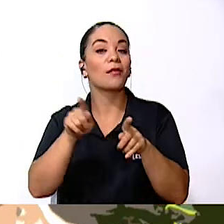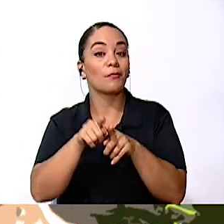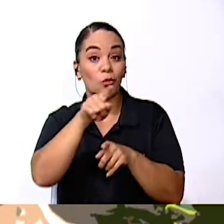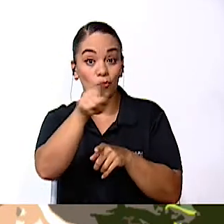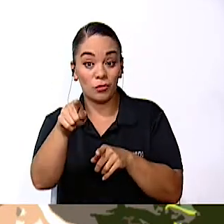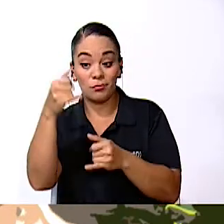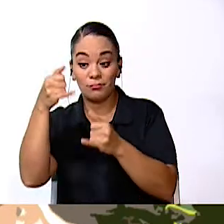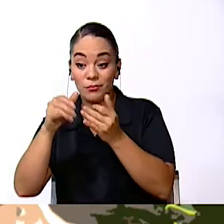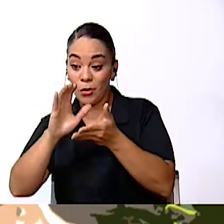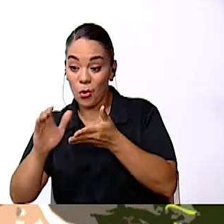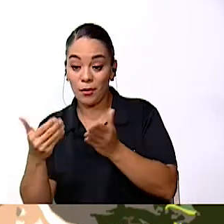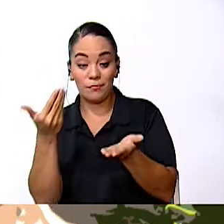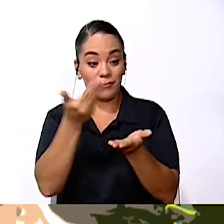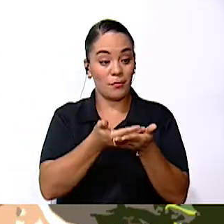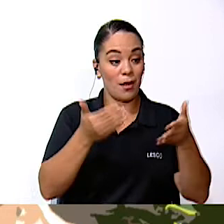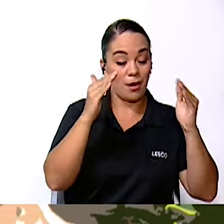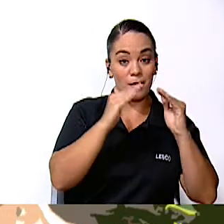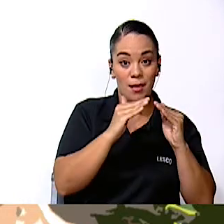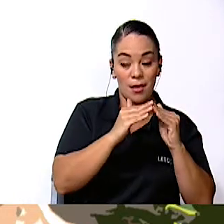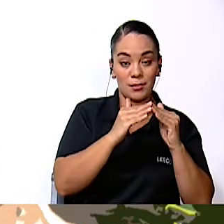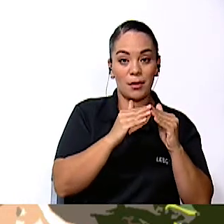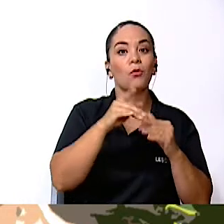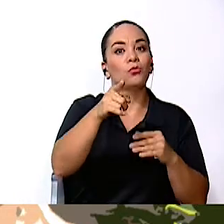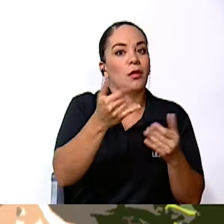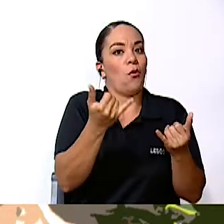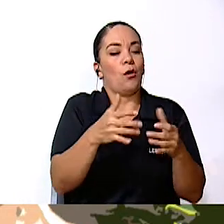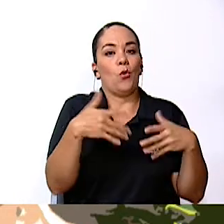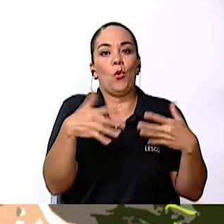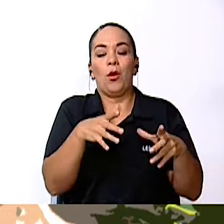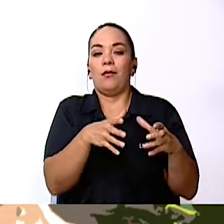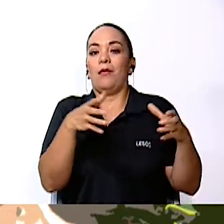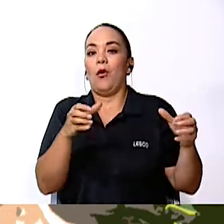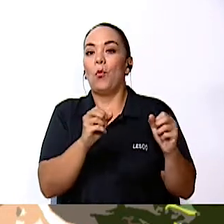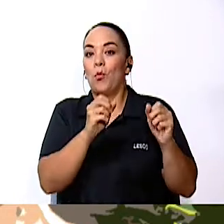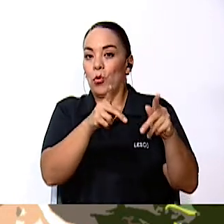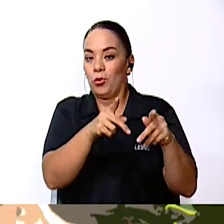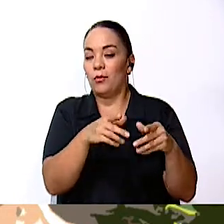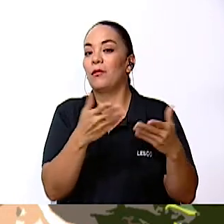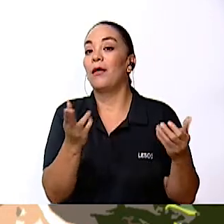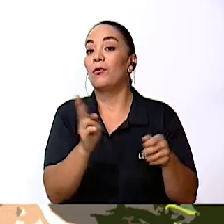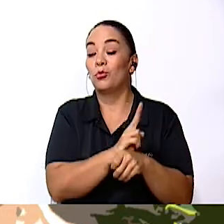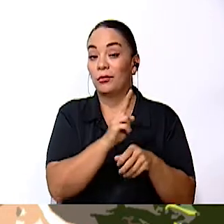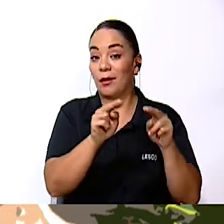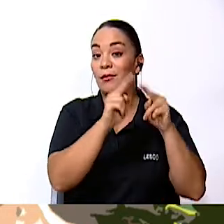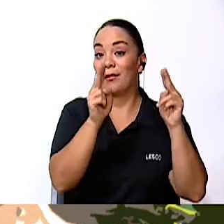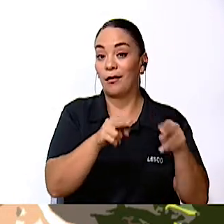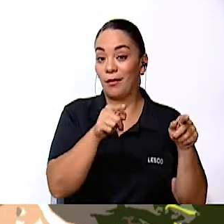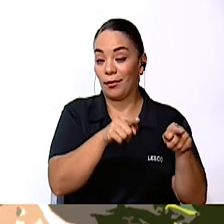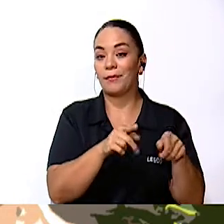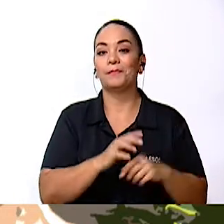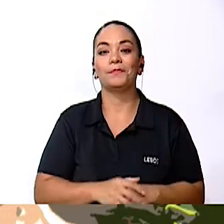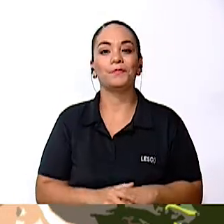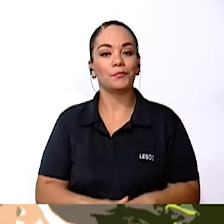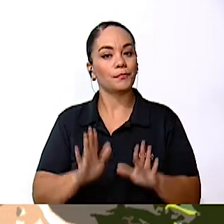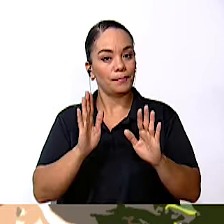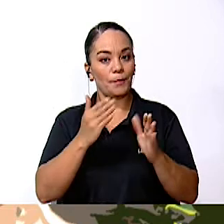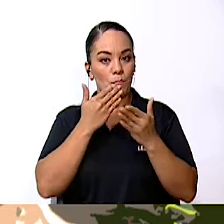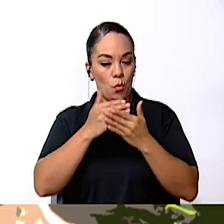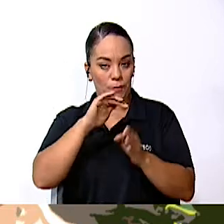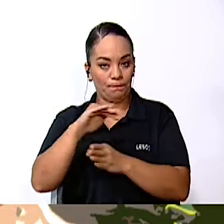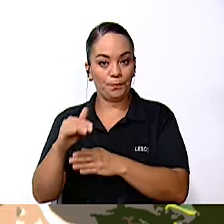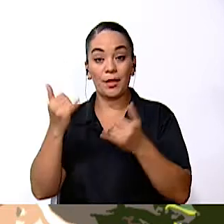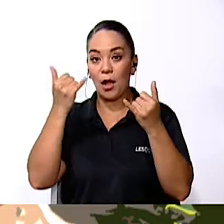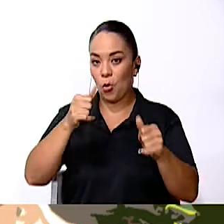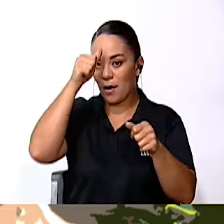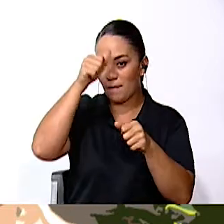casa y busquen Ustedes tienen ahora esa grandísima oportunidad y pueden utilizarla Ahora vamos a recordar, porque estos son temas casi que